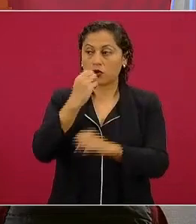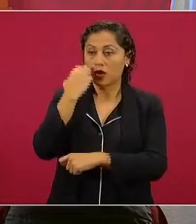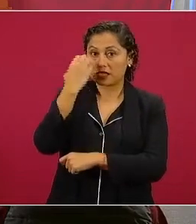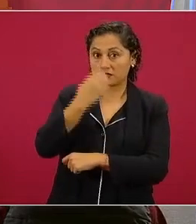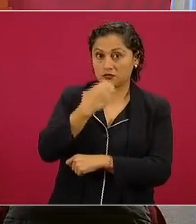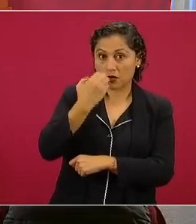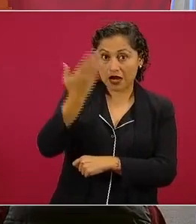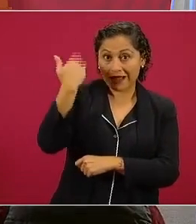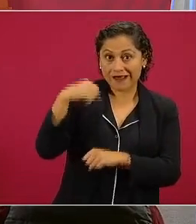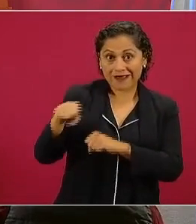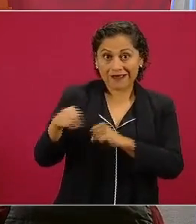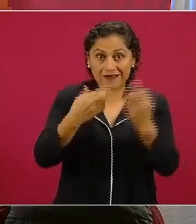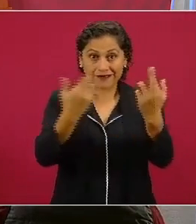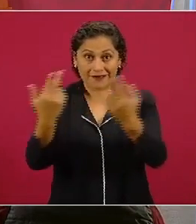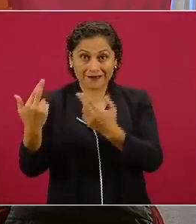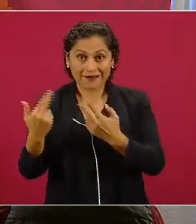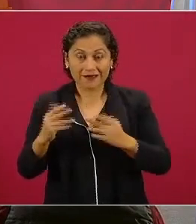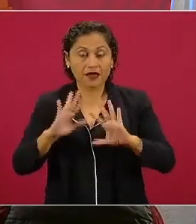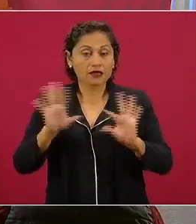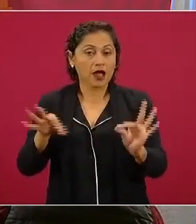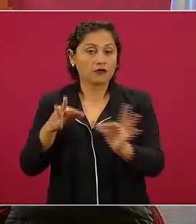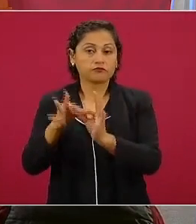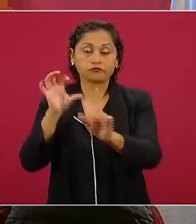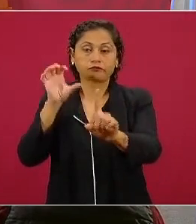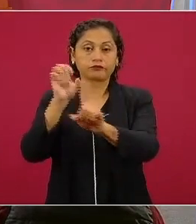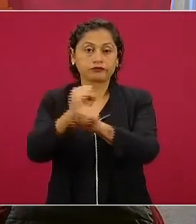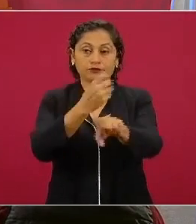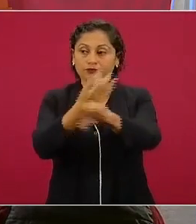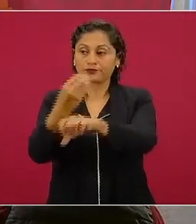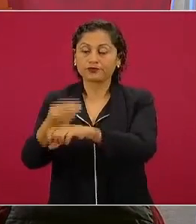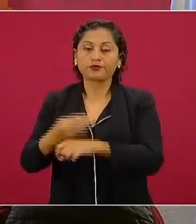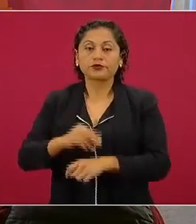el 80 por ciento de avance.